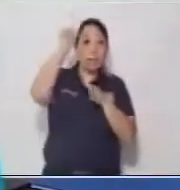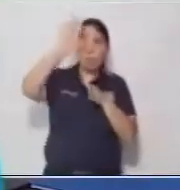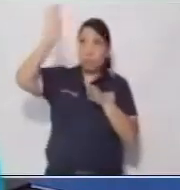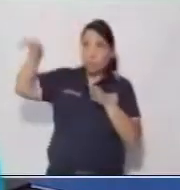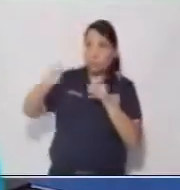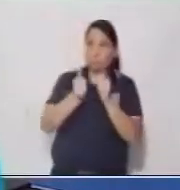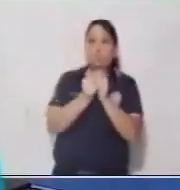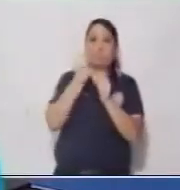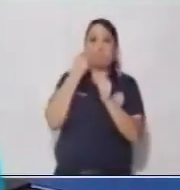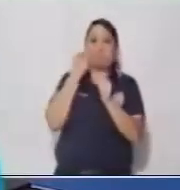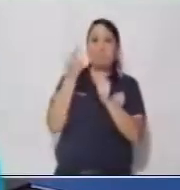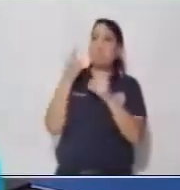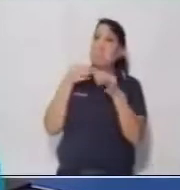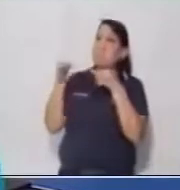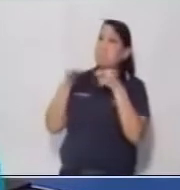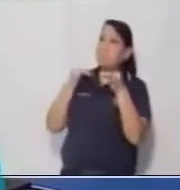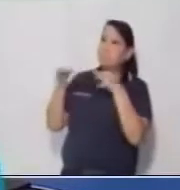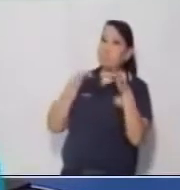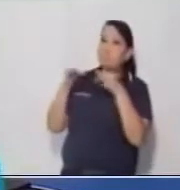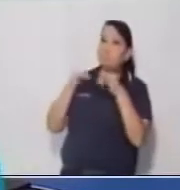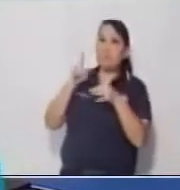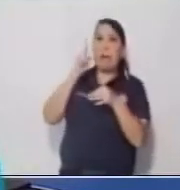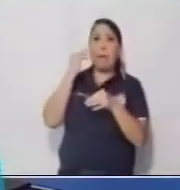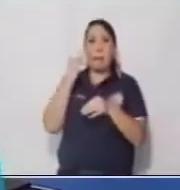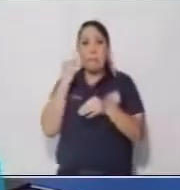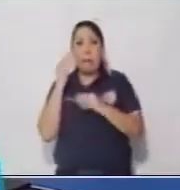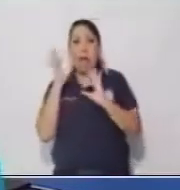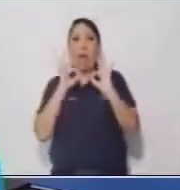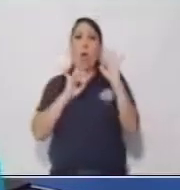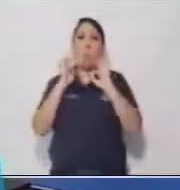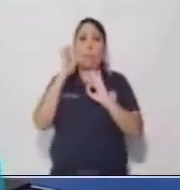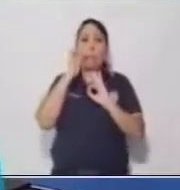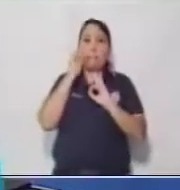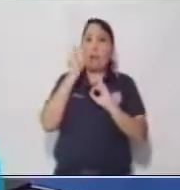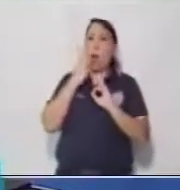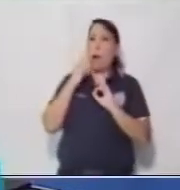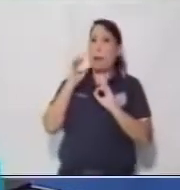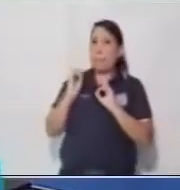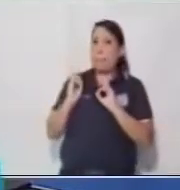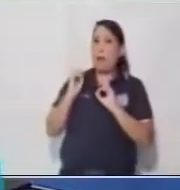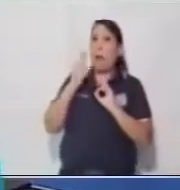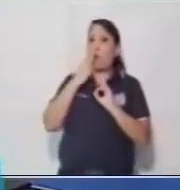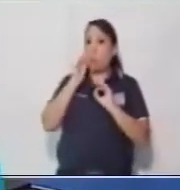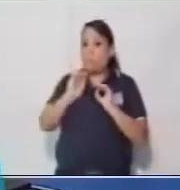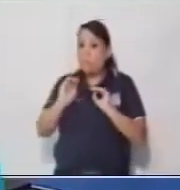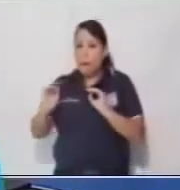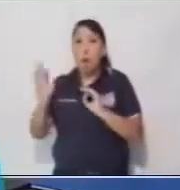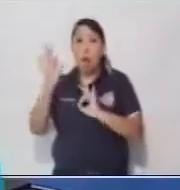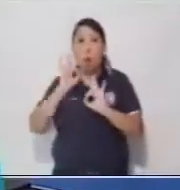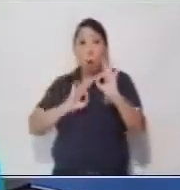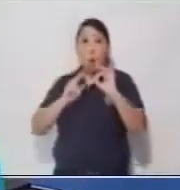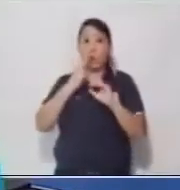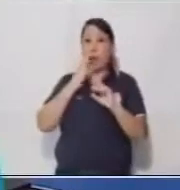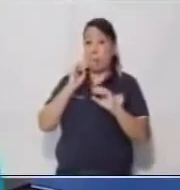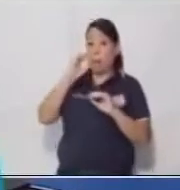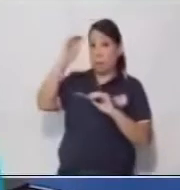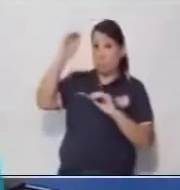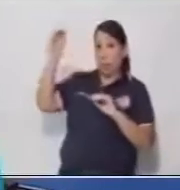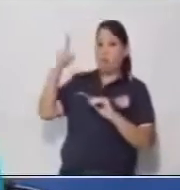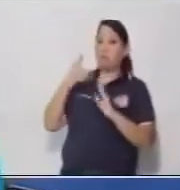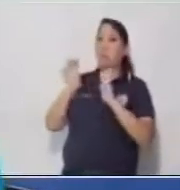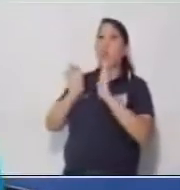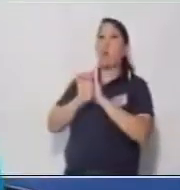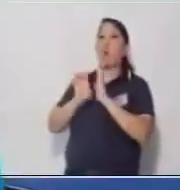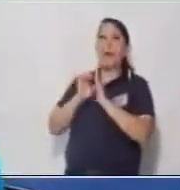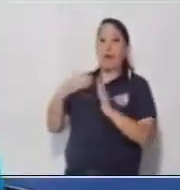¿Verdad? Compartámoslo en casa con nuestra mami, con papi, con nuestros hermanos pequeños. Entonces, podemos jugar a que somos los maestros y